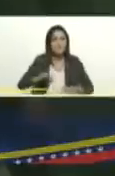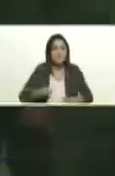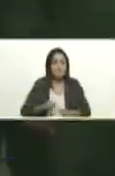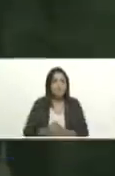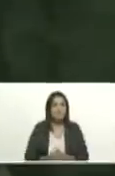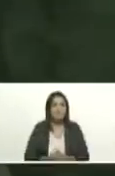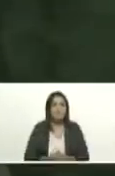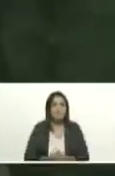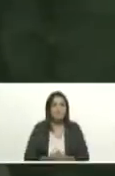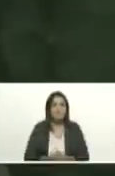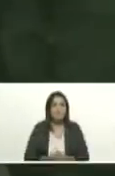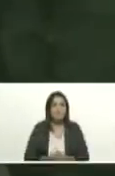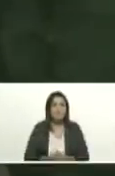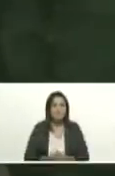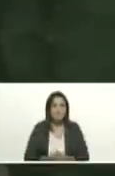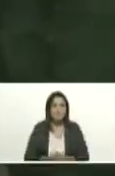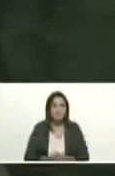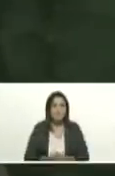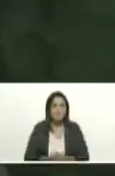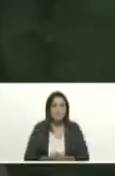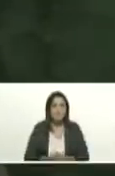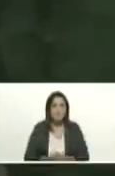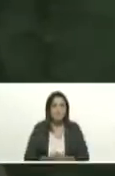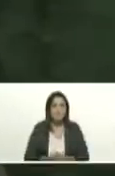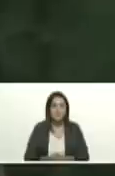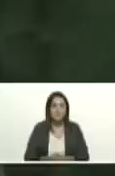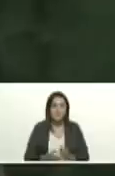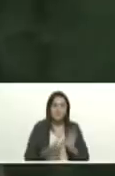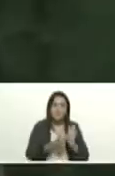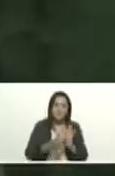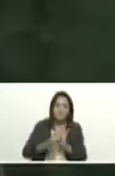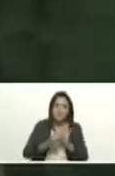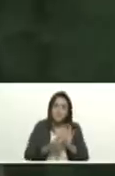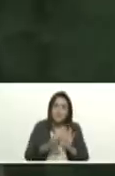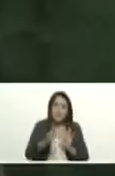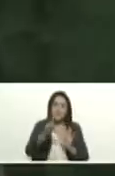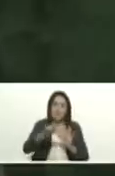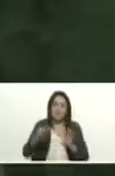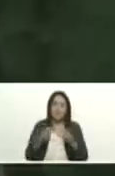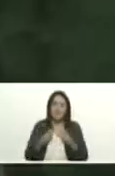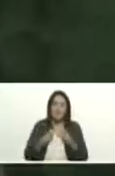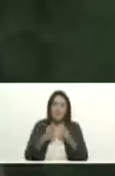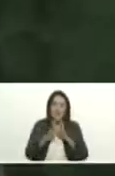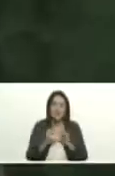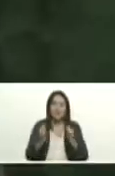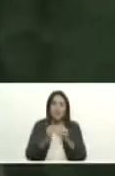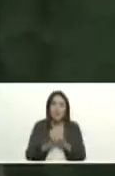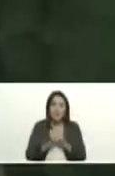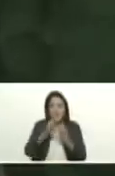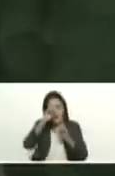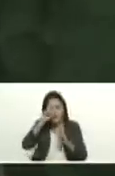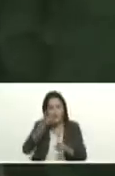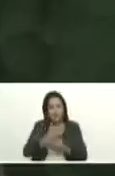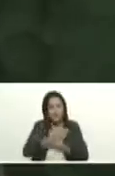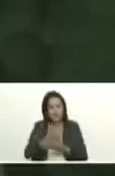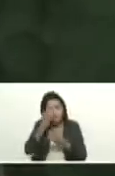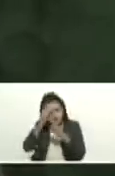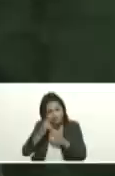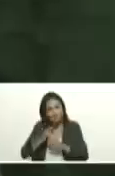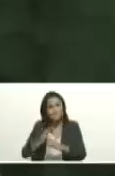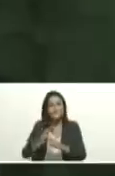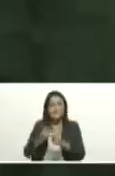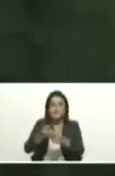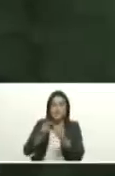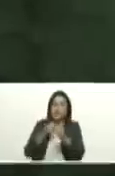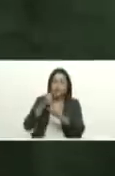Rosa presidente manifestarle en nombre del pueblo anzuateguense nuestra admiración nuestro respeto y nuestro apoyo absoluto en esta lucha que usted ha